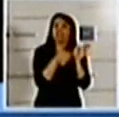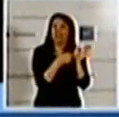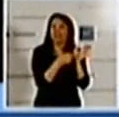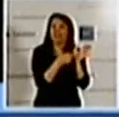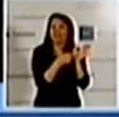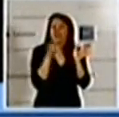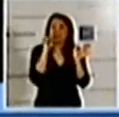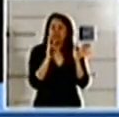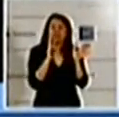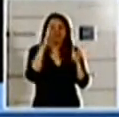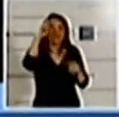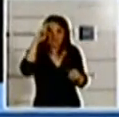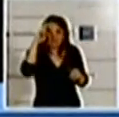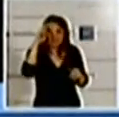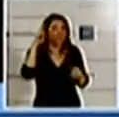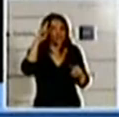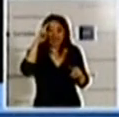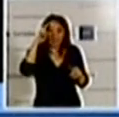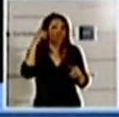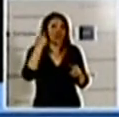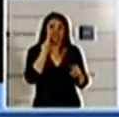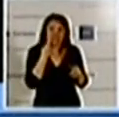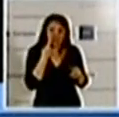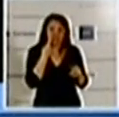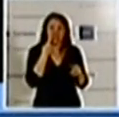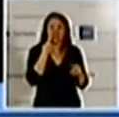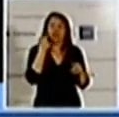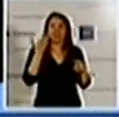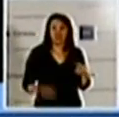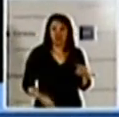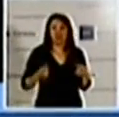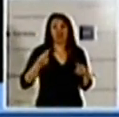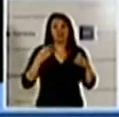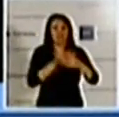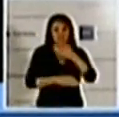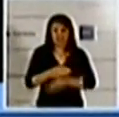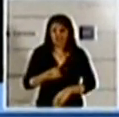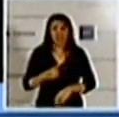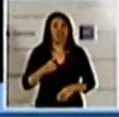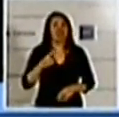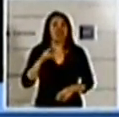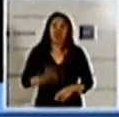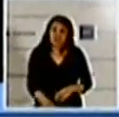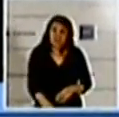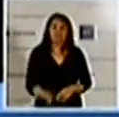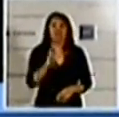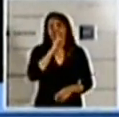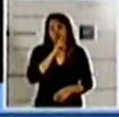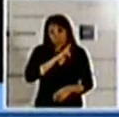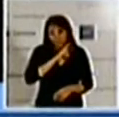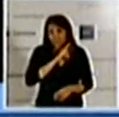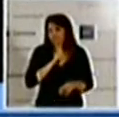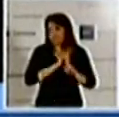mayores, a los niños, a las mujeres y a las personas con discapacidad. Es por eso que queremos una obra pública y